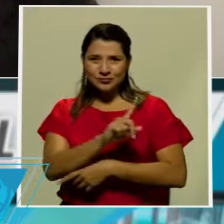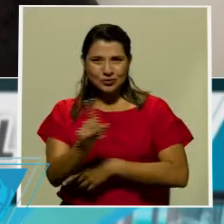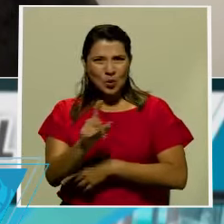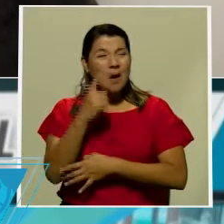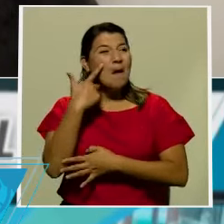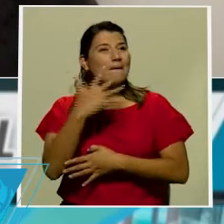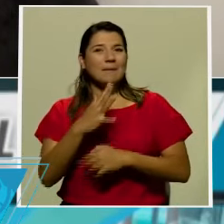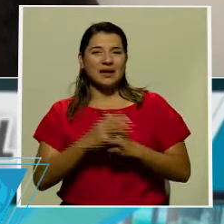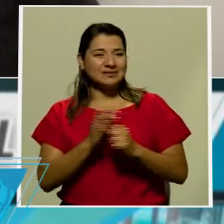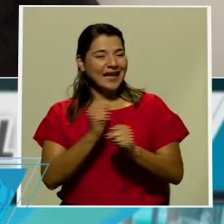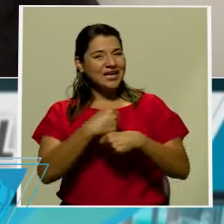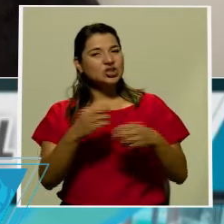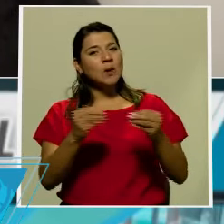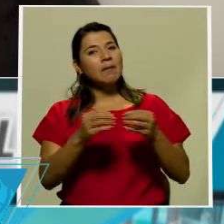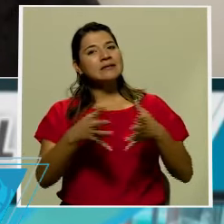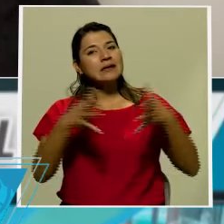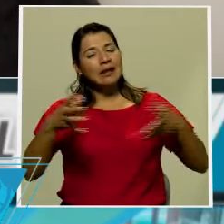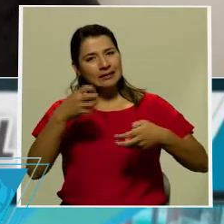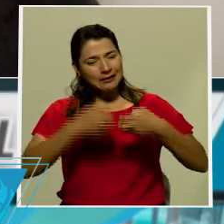gasolina.